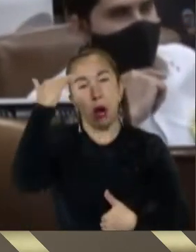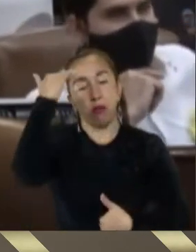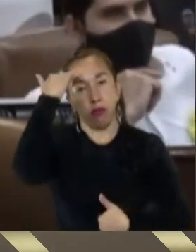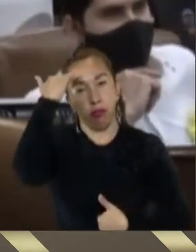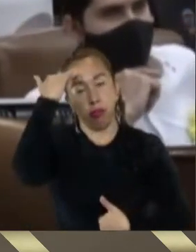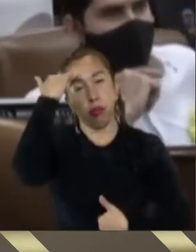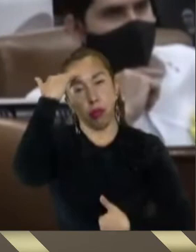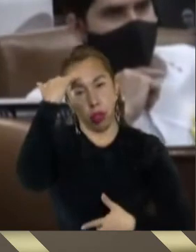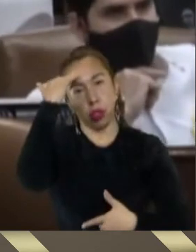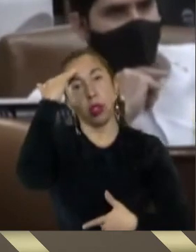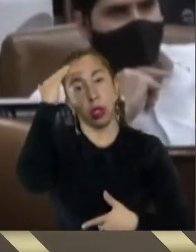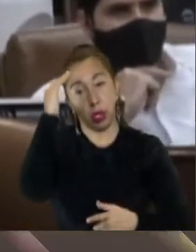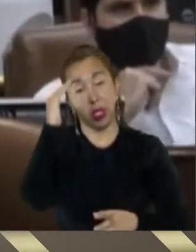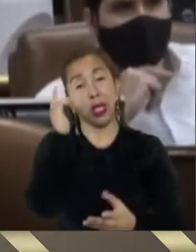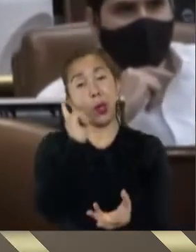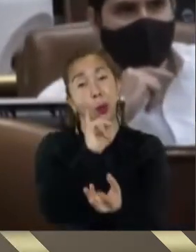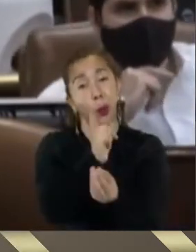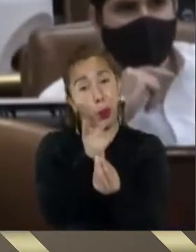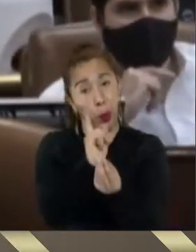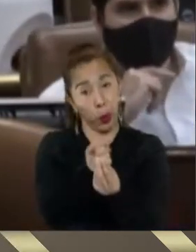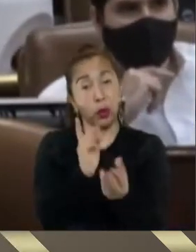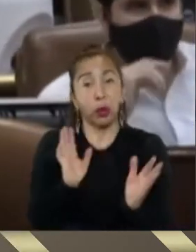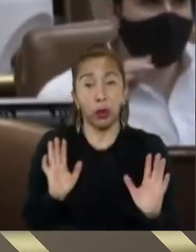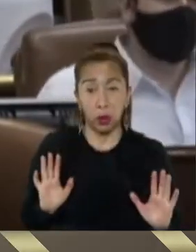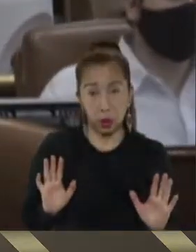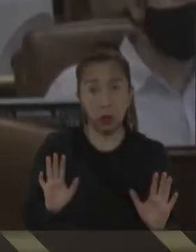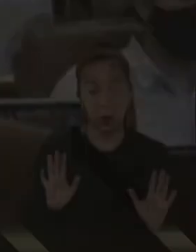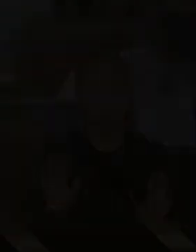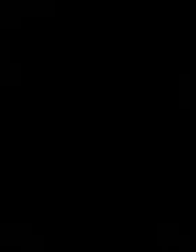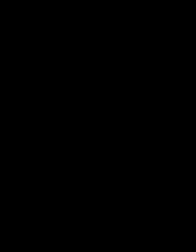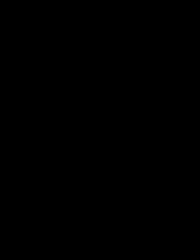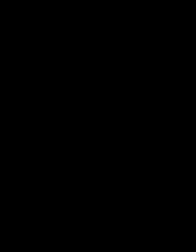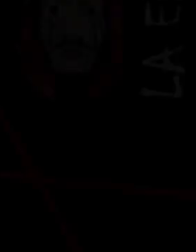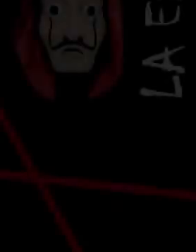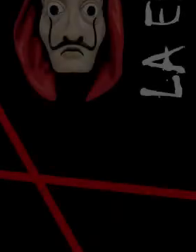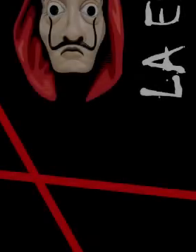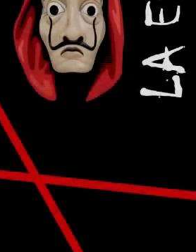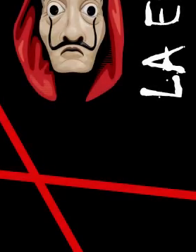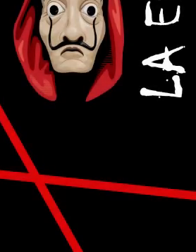que nos salvará un día de este adefesio que tenemos muchas gracias señor presidente